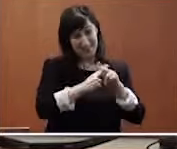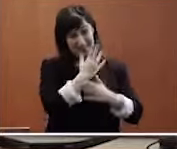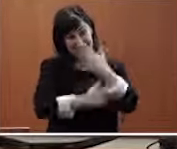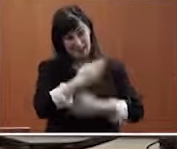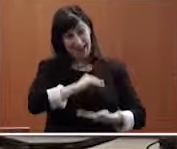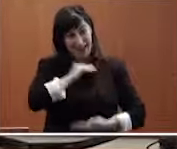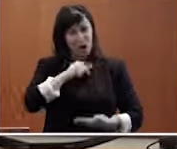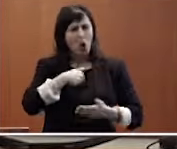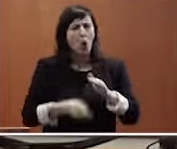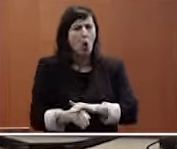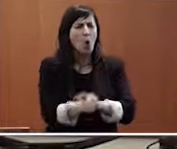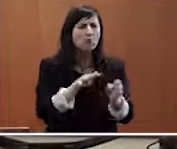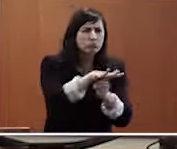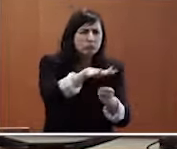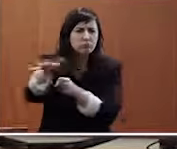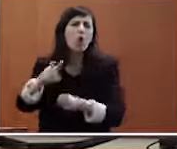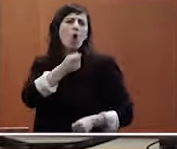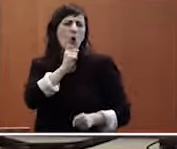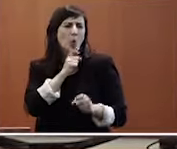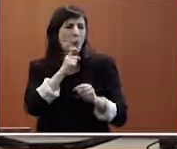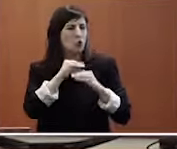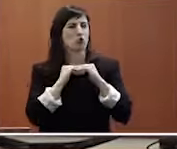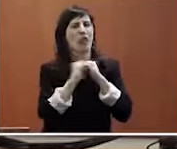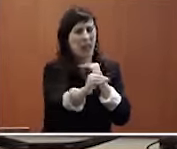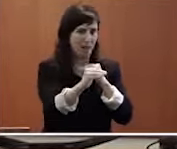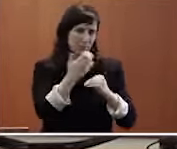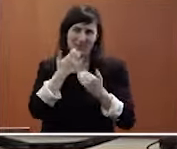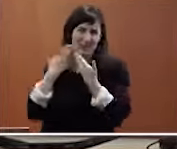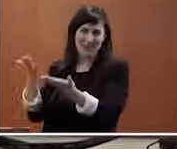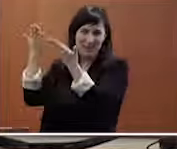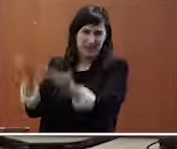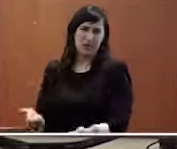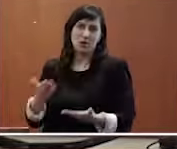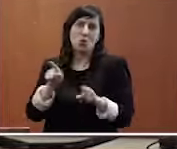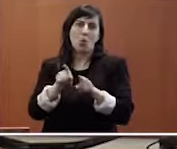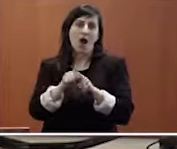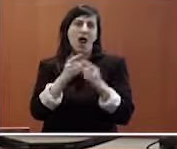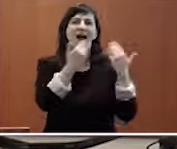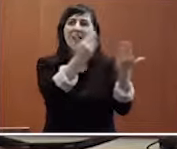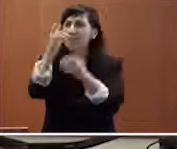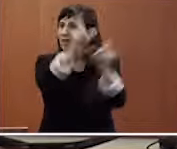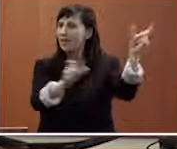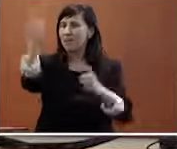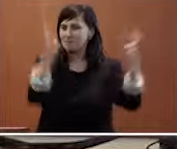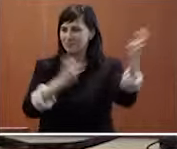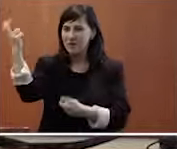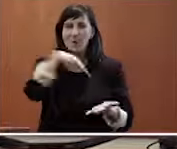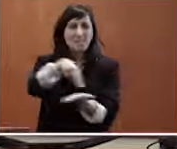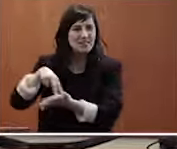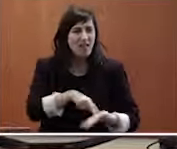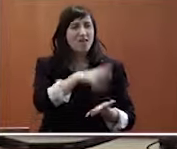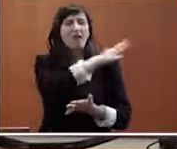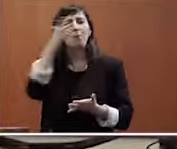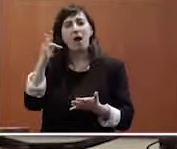ricas. De manera que nada más que agradecer desde luego la acogida, vuestra presencia y a